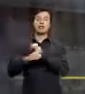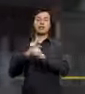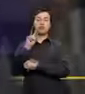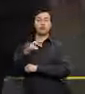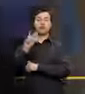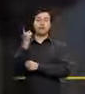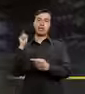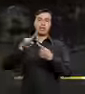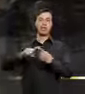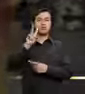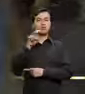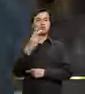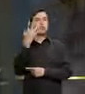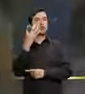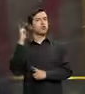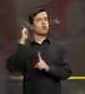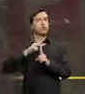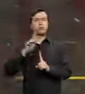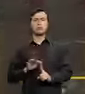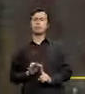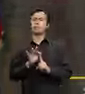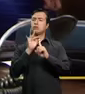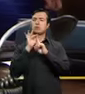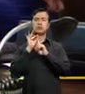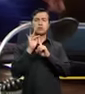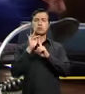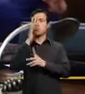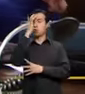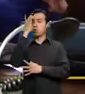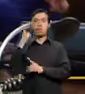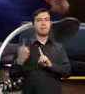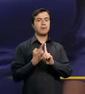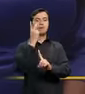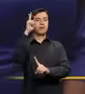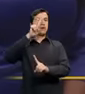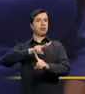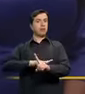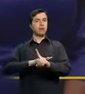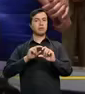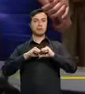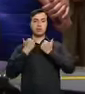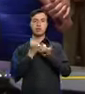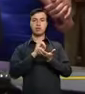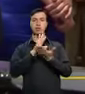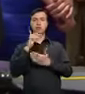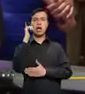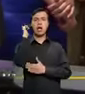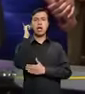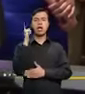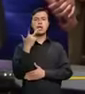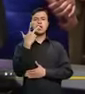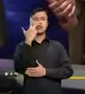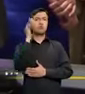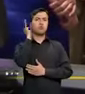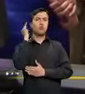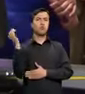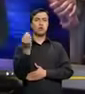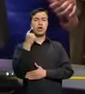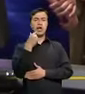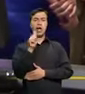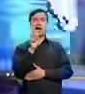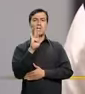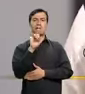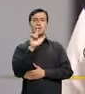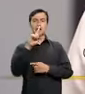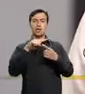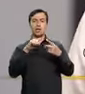El periodo 2013-2015 marcó un hito en el Parlamento ecuatoriano. Por primera vez el Poder Legislativo es liderado por tres mujeres